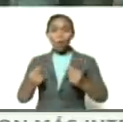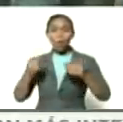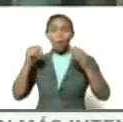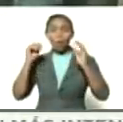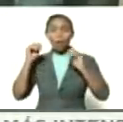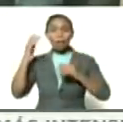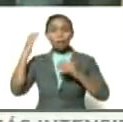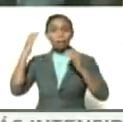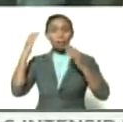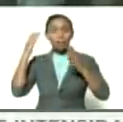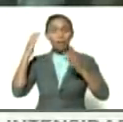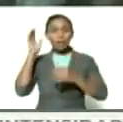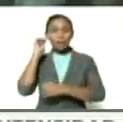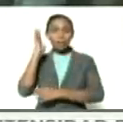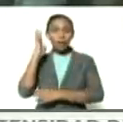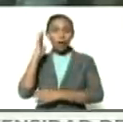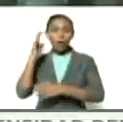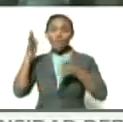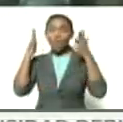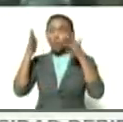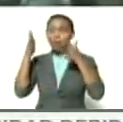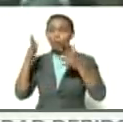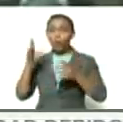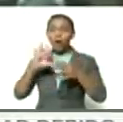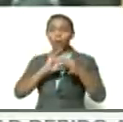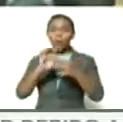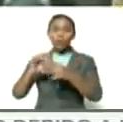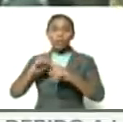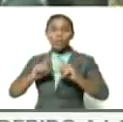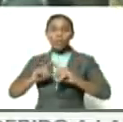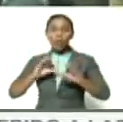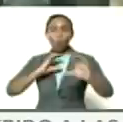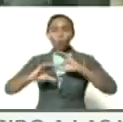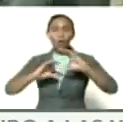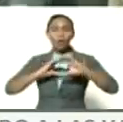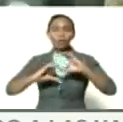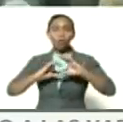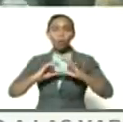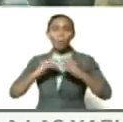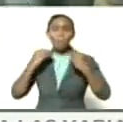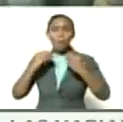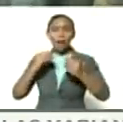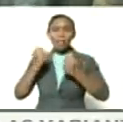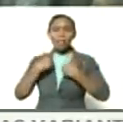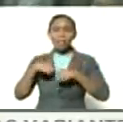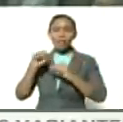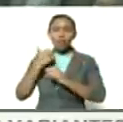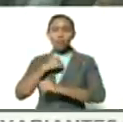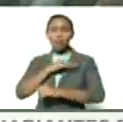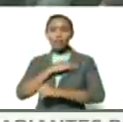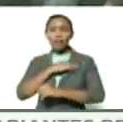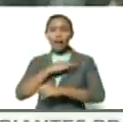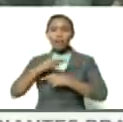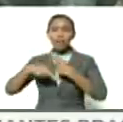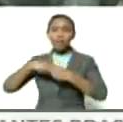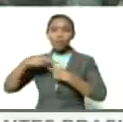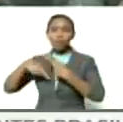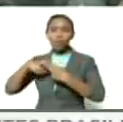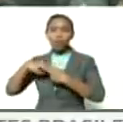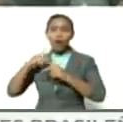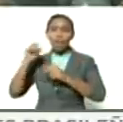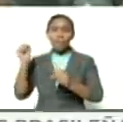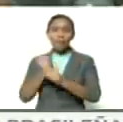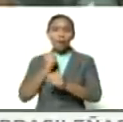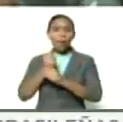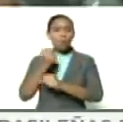de formación donde se muestra la articulación de los diferentes medios de comunicación para defender nuestra revolución el